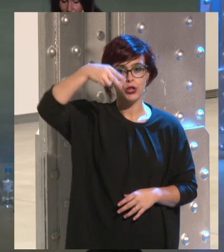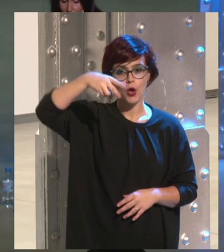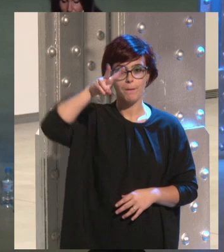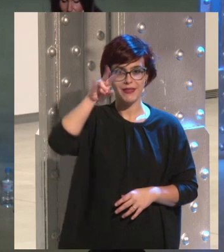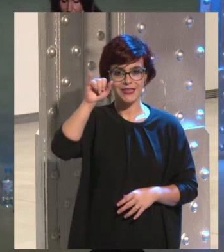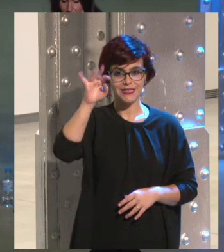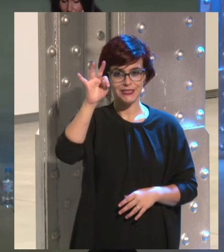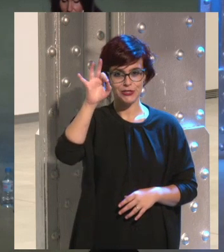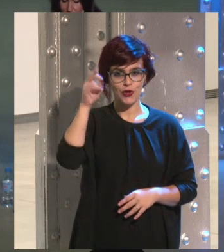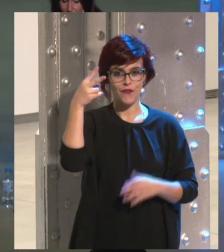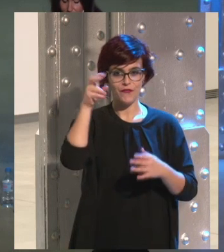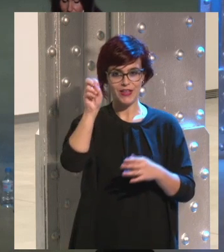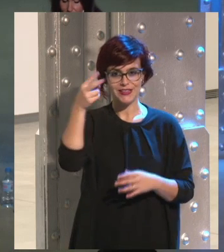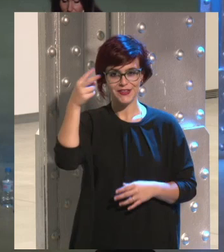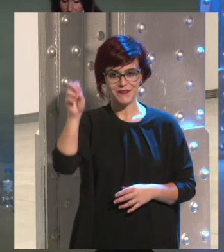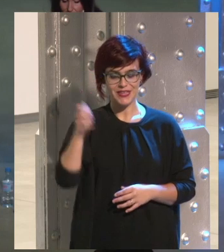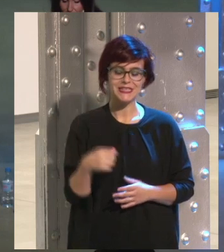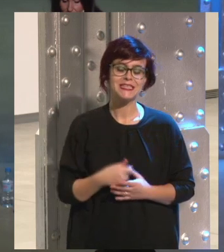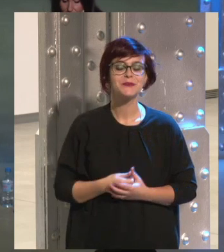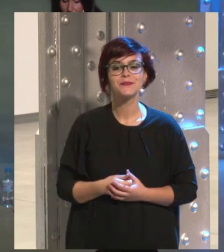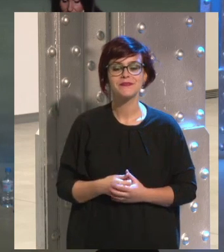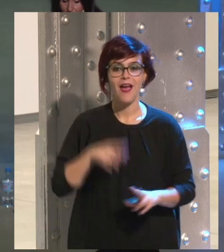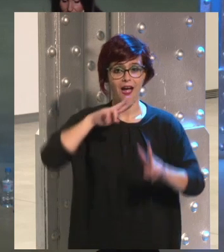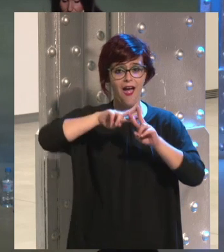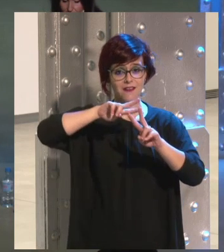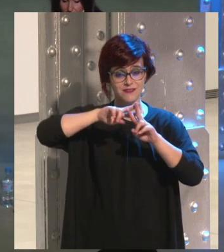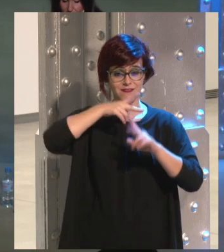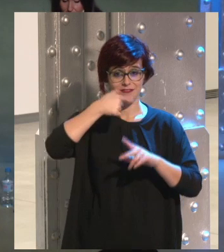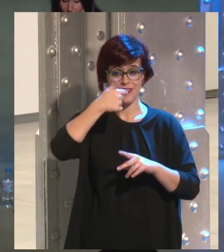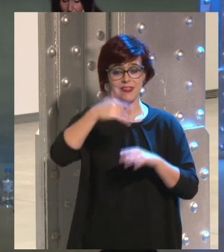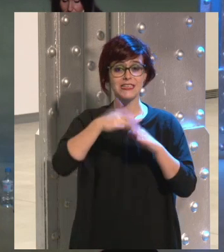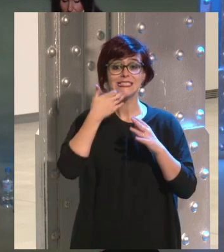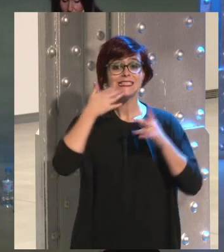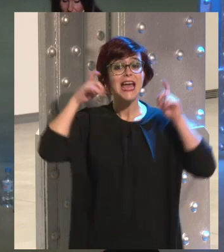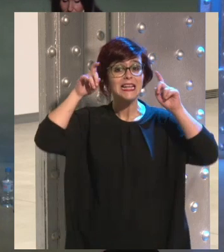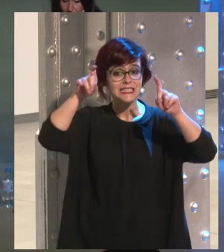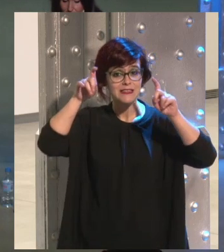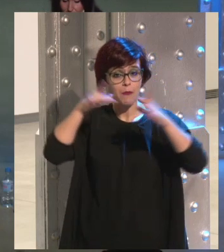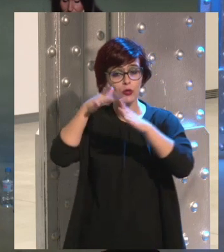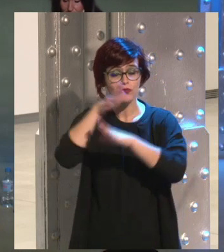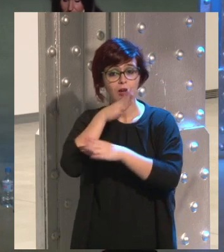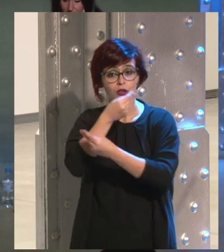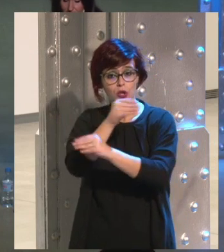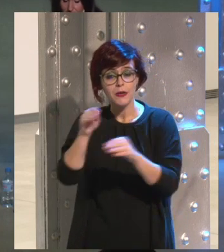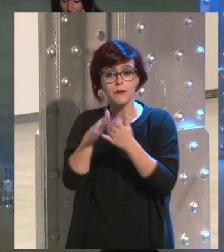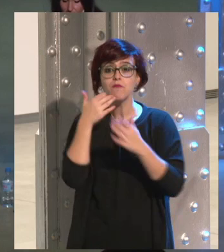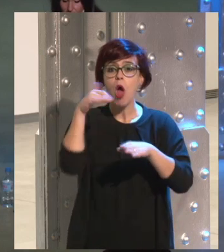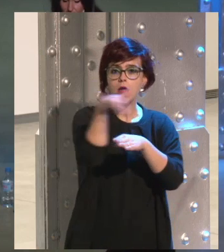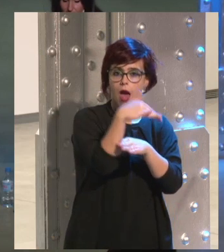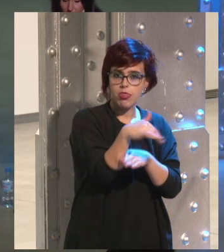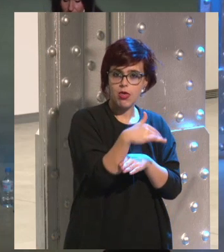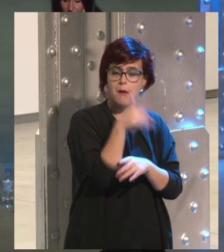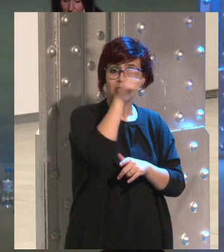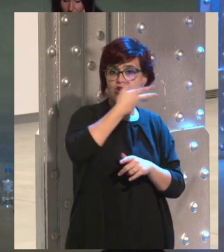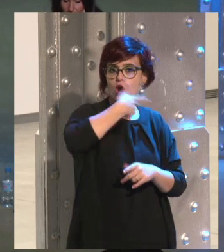y dícete solamente con el hashtag de hoy. Si enseñamos a los chavales a no hablar con desconocidos por la calle, ¿por qué